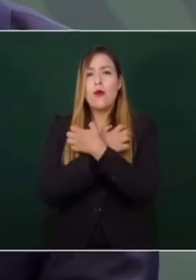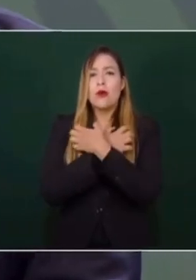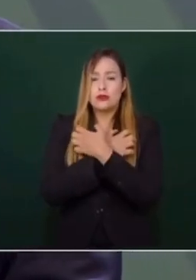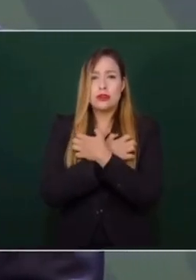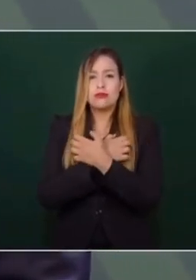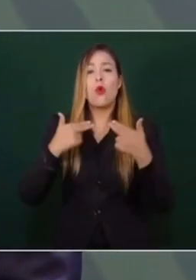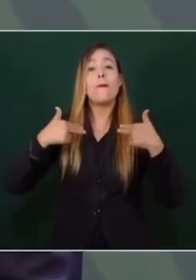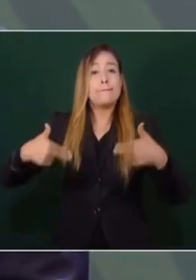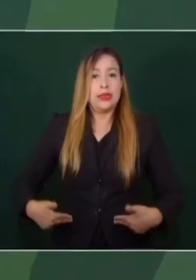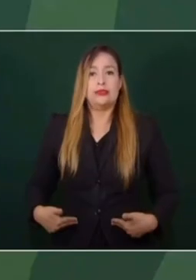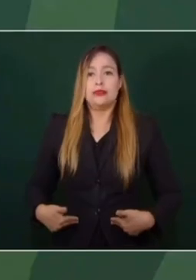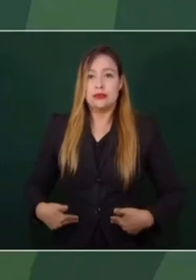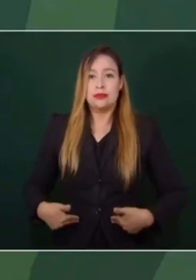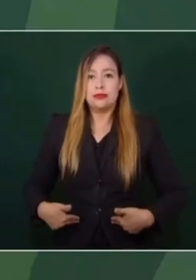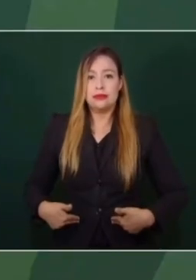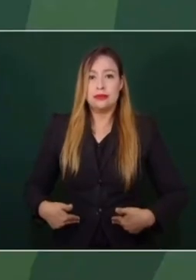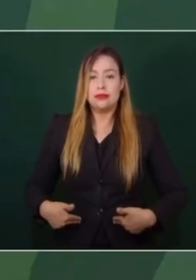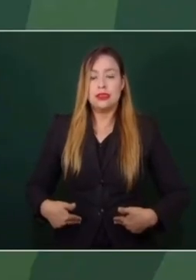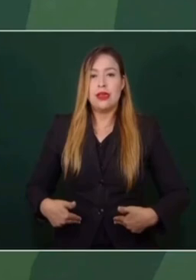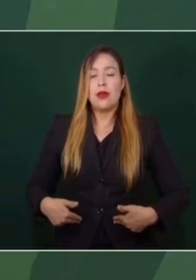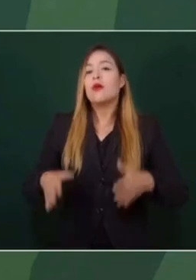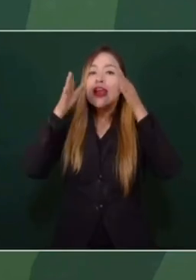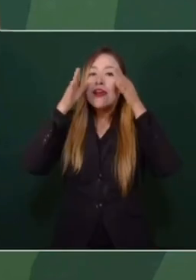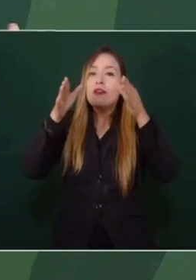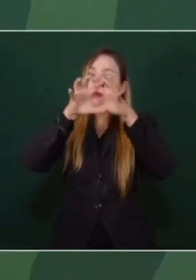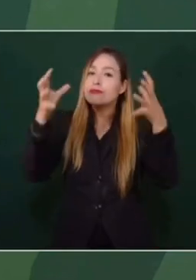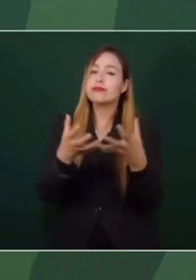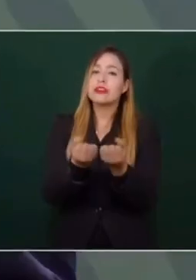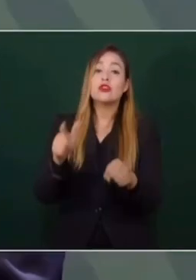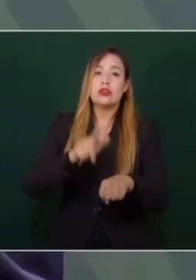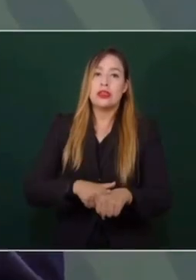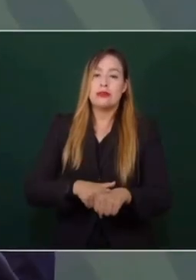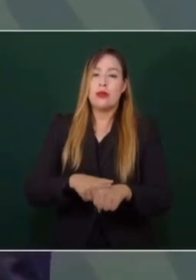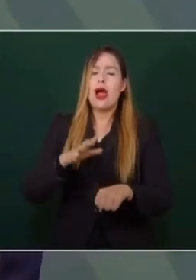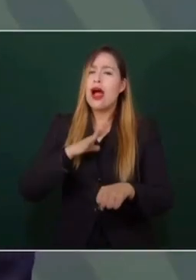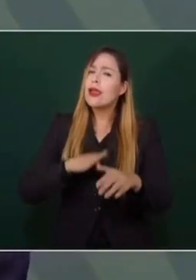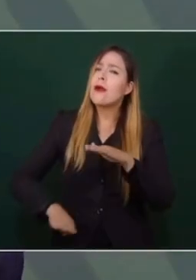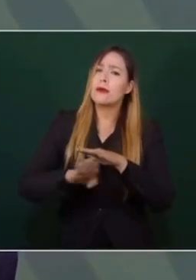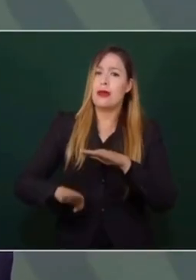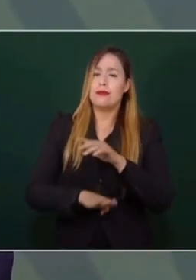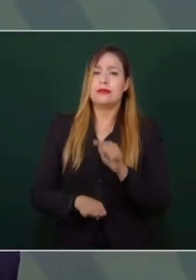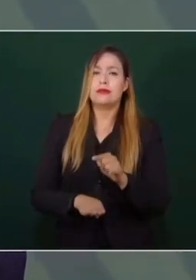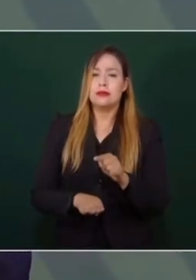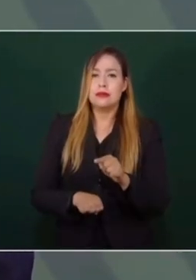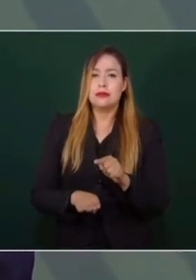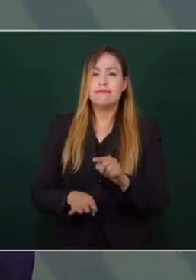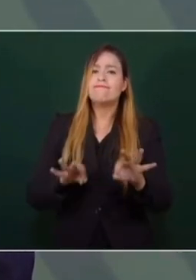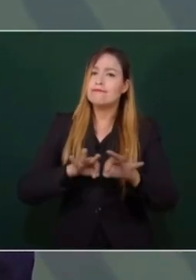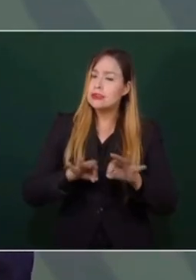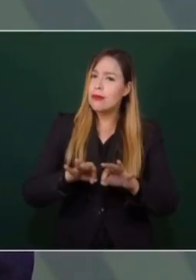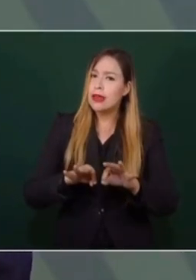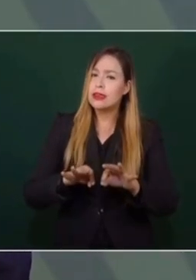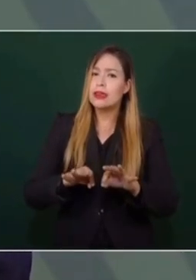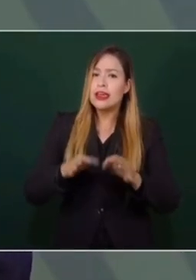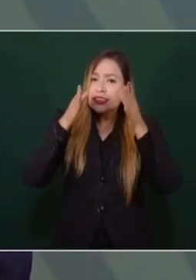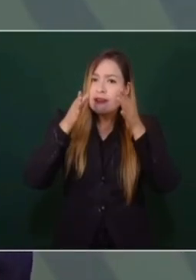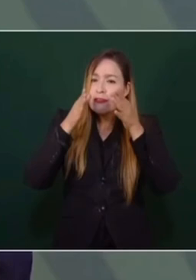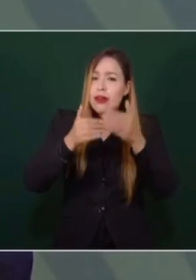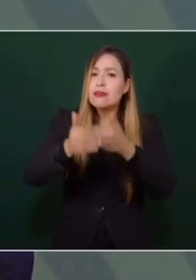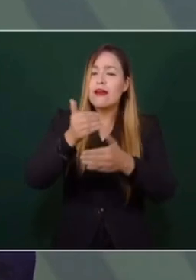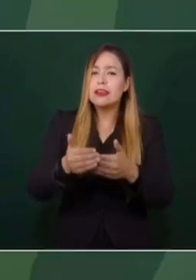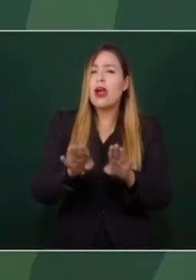humanista, con dimensión social, un tronco común en donde actuemos de manera humana,